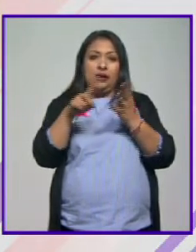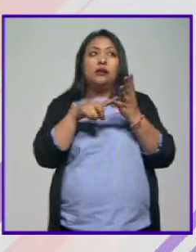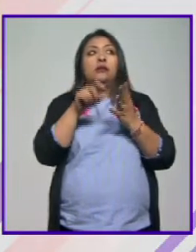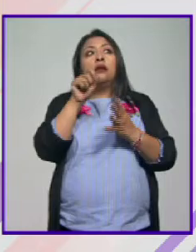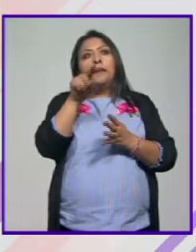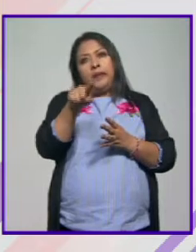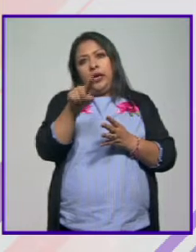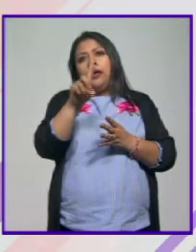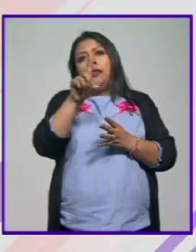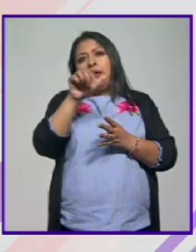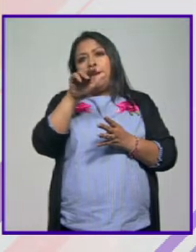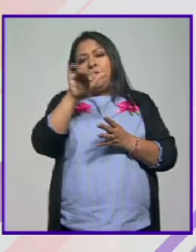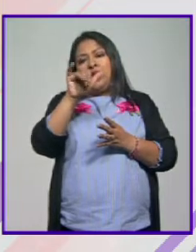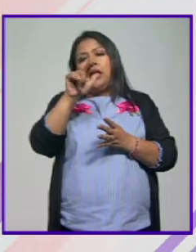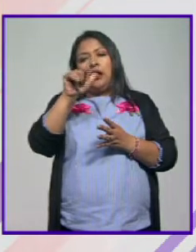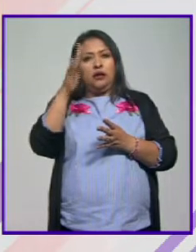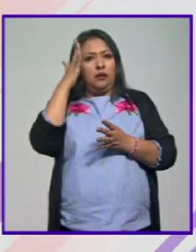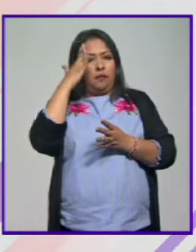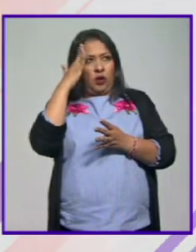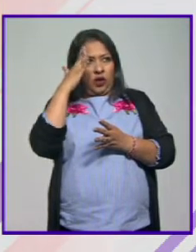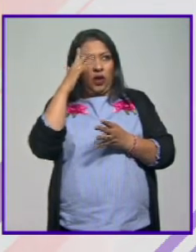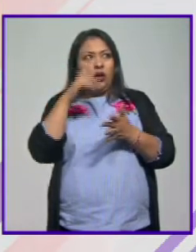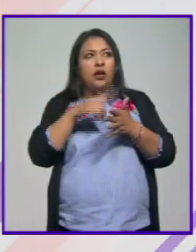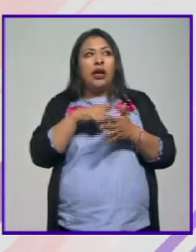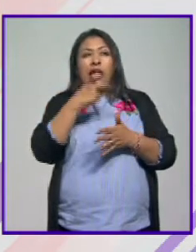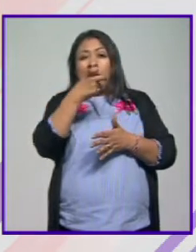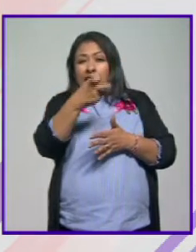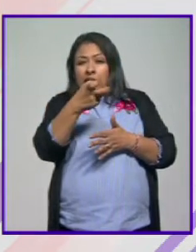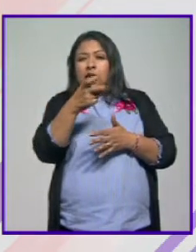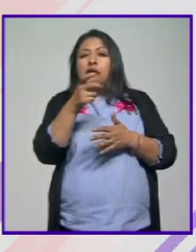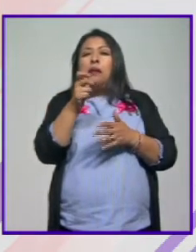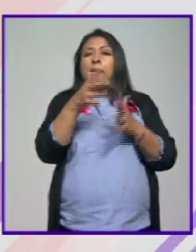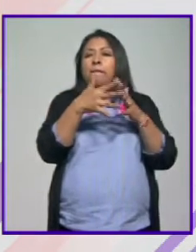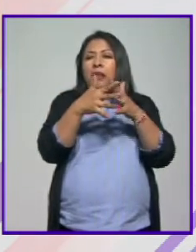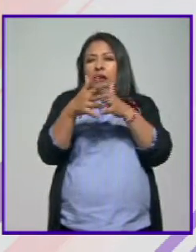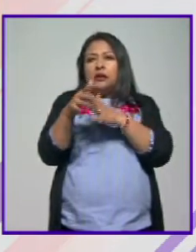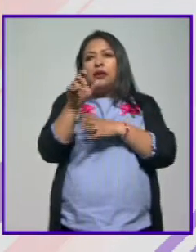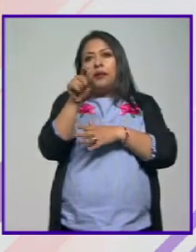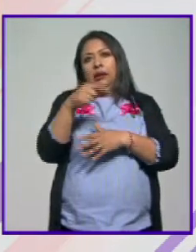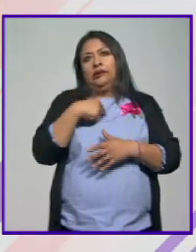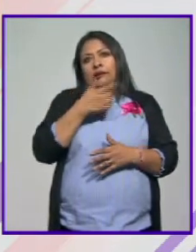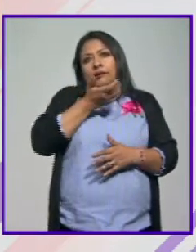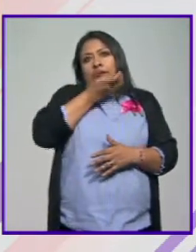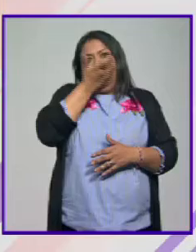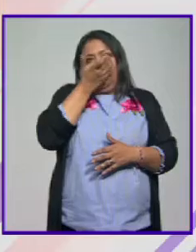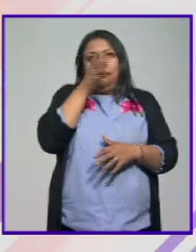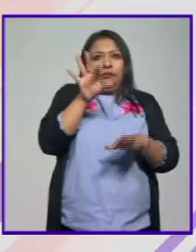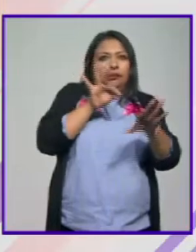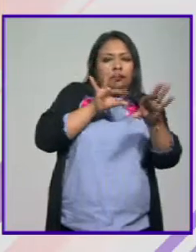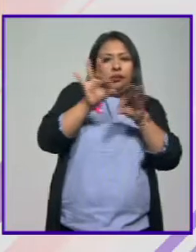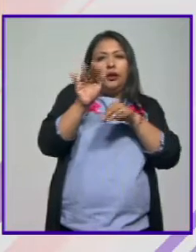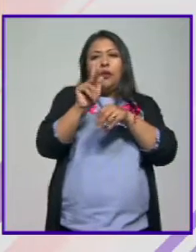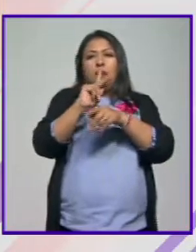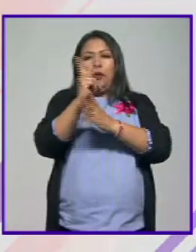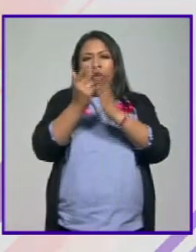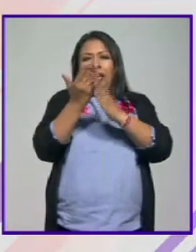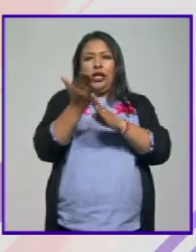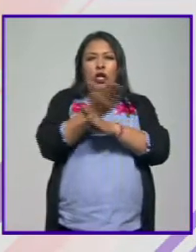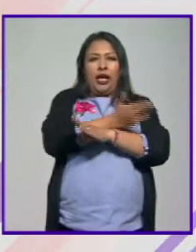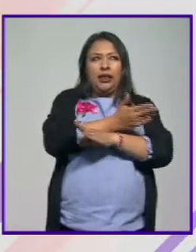lo decías pues está Damien Alcázar en el papel protagónico a ese tipo de mezclas también nos estás acostumbrando es decir en tus proyectos anteriores